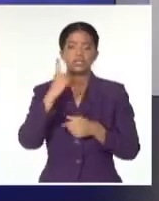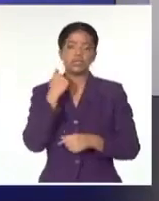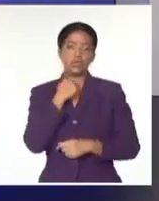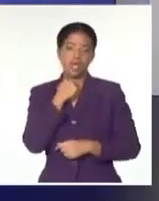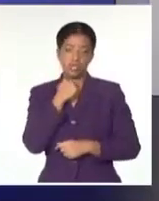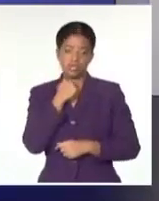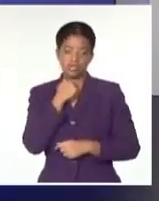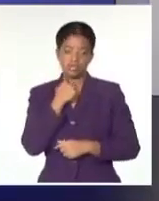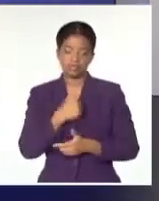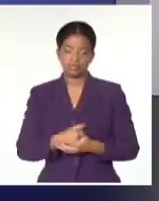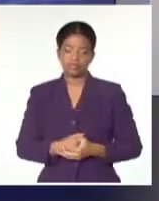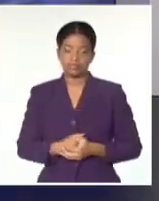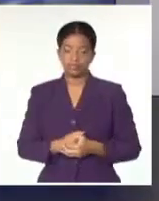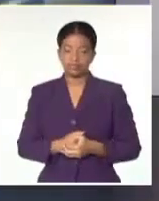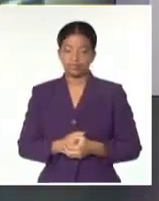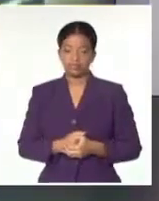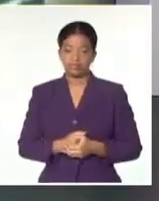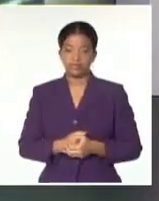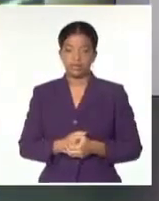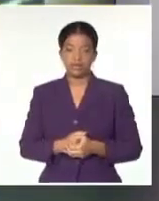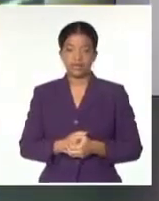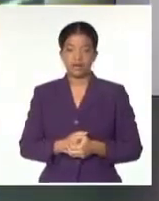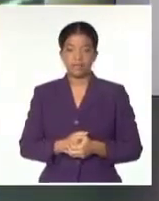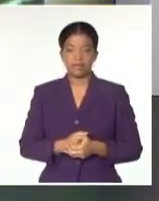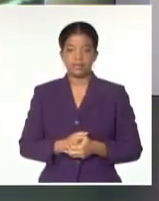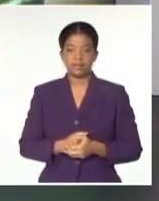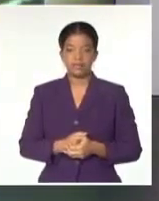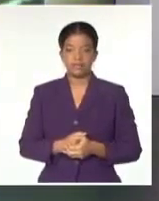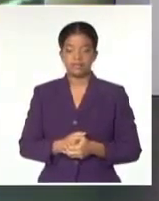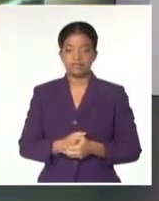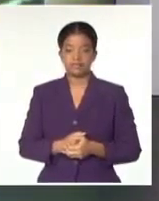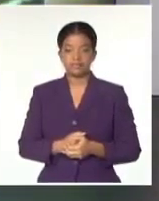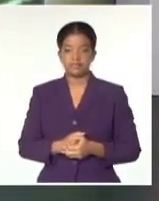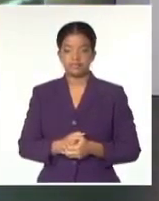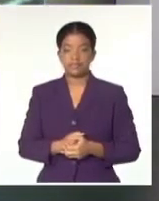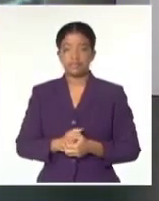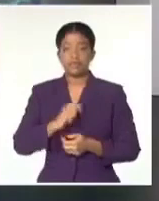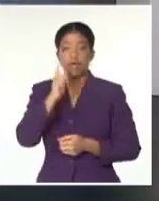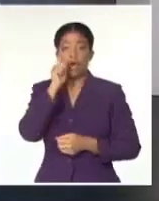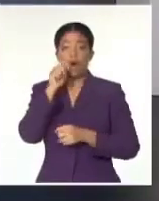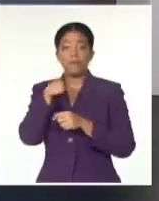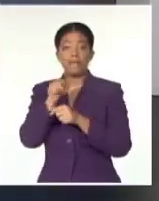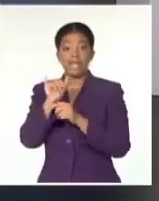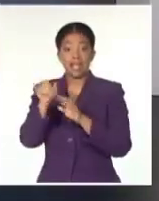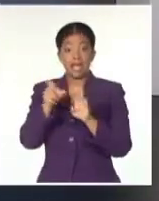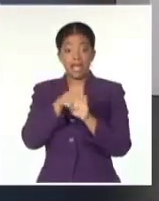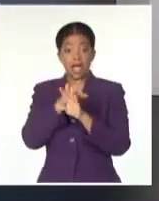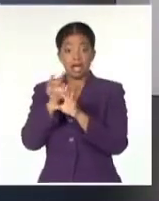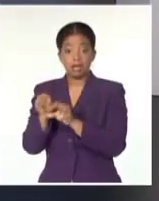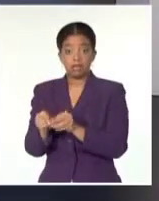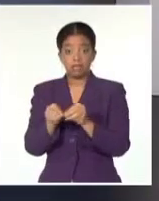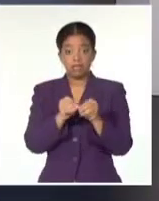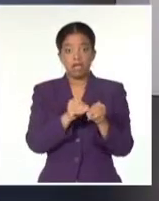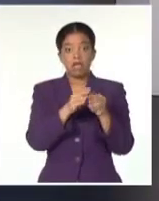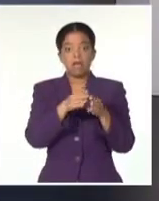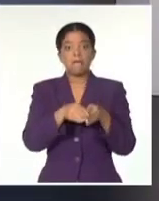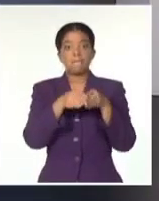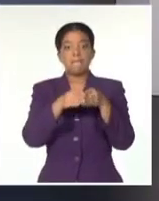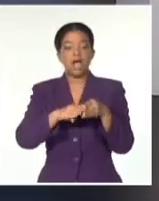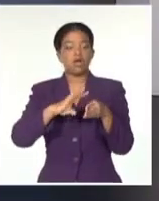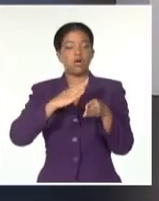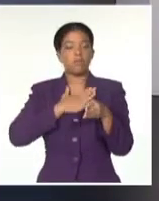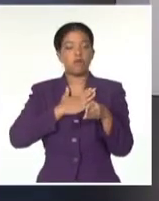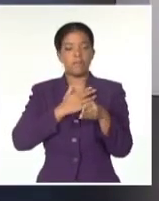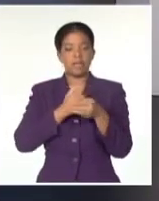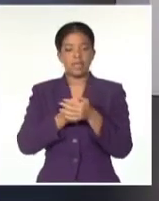indulto a Posada Carriles, Magriñá lo trasladó ilegalmente hasta los Estados Unidos, en el barco de su propiedad, denominado